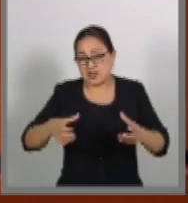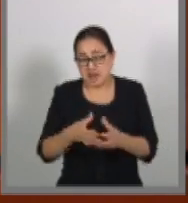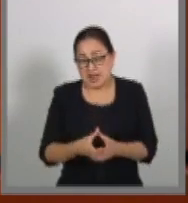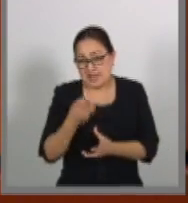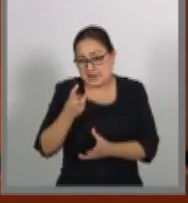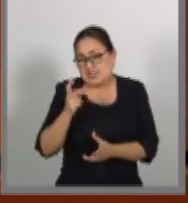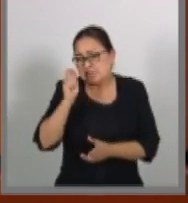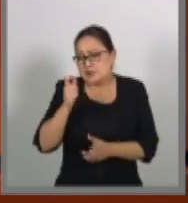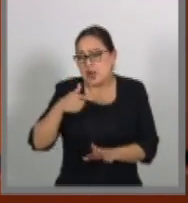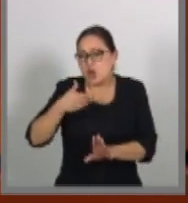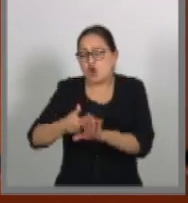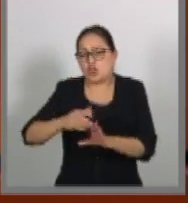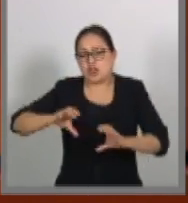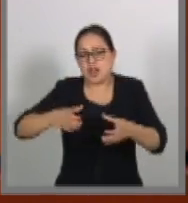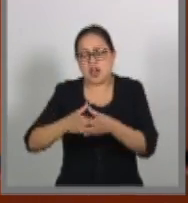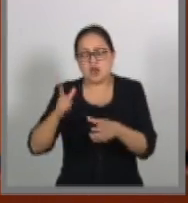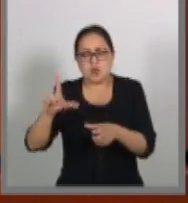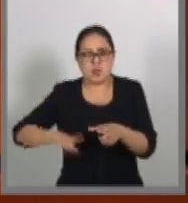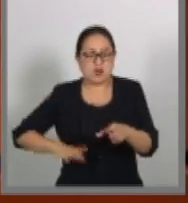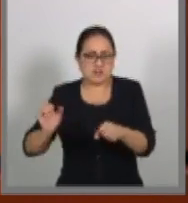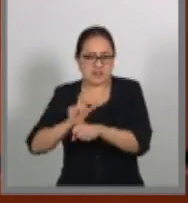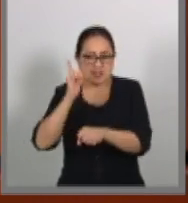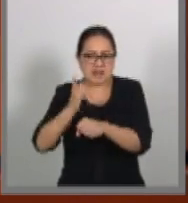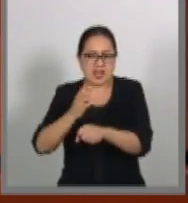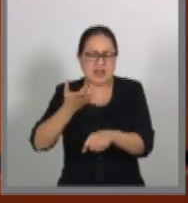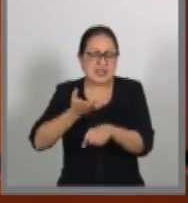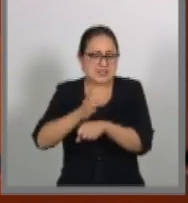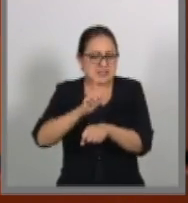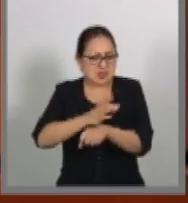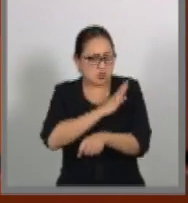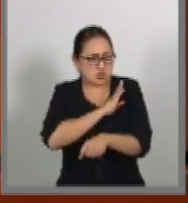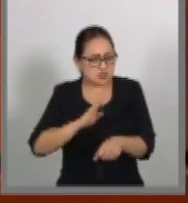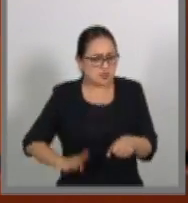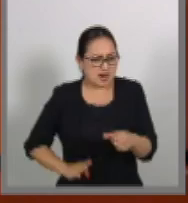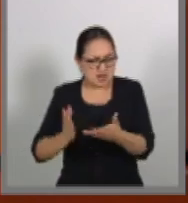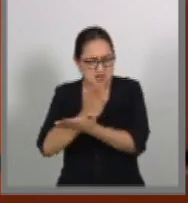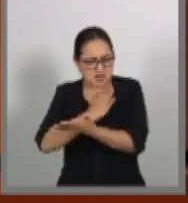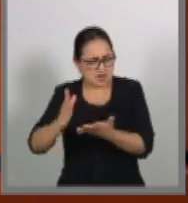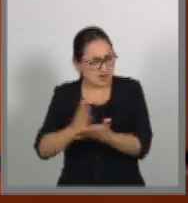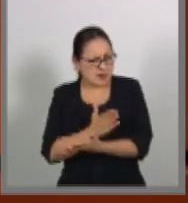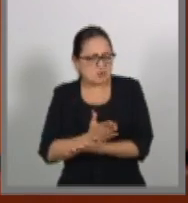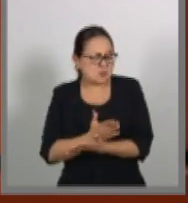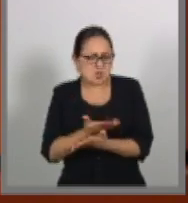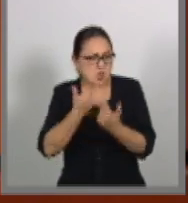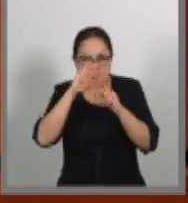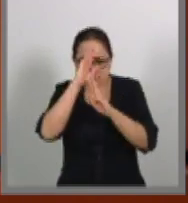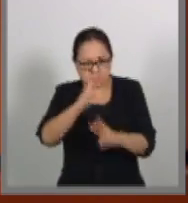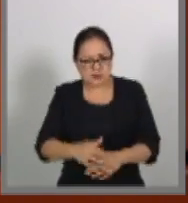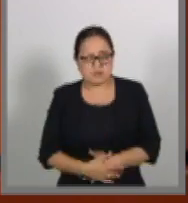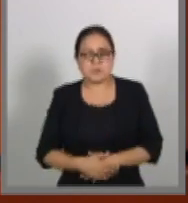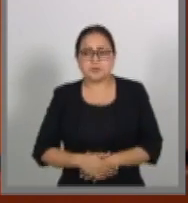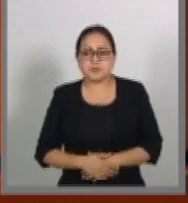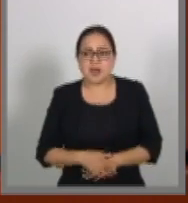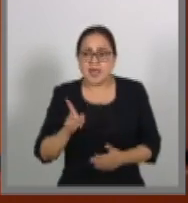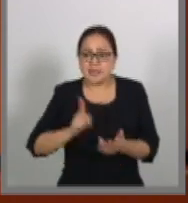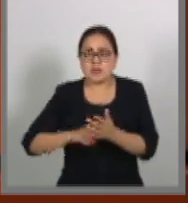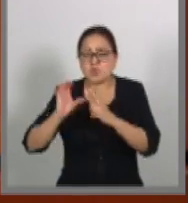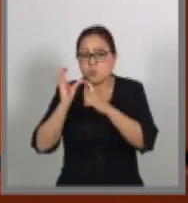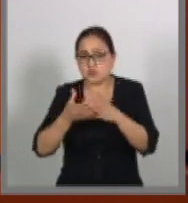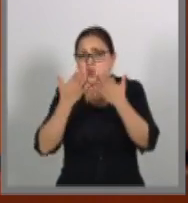peor todavía. Han roto la estructura política del país. De manera que no sesionaron.